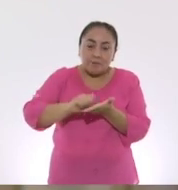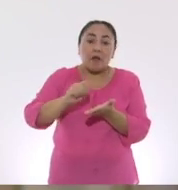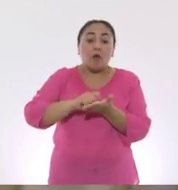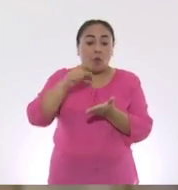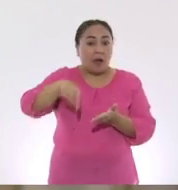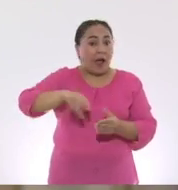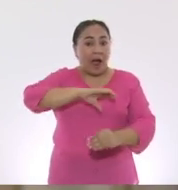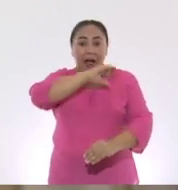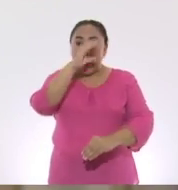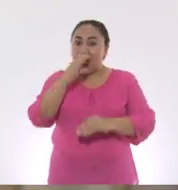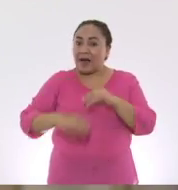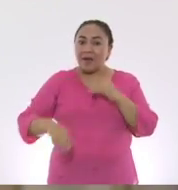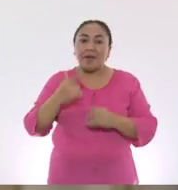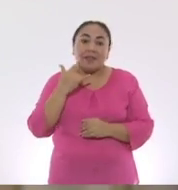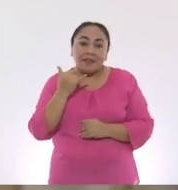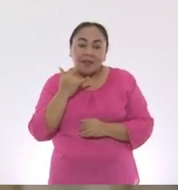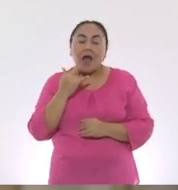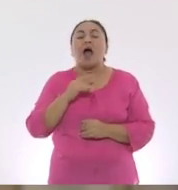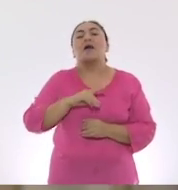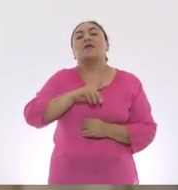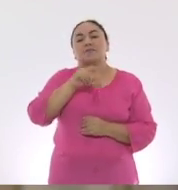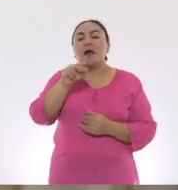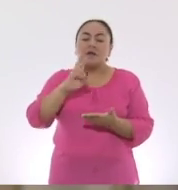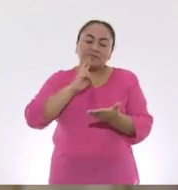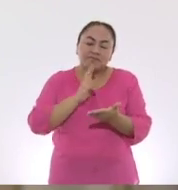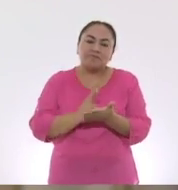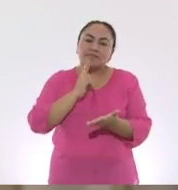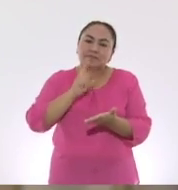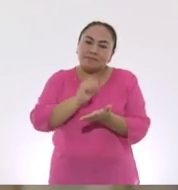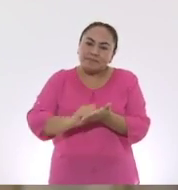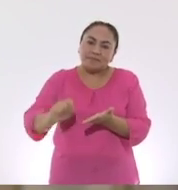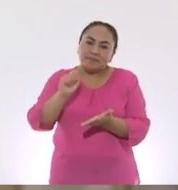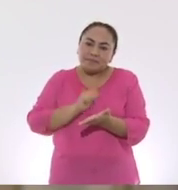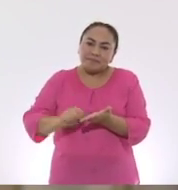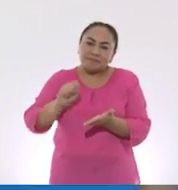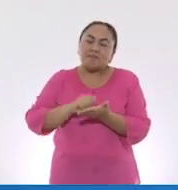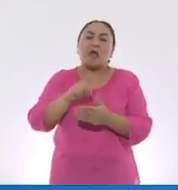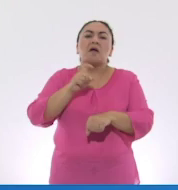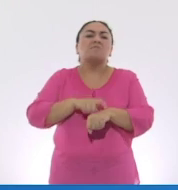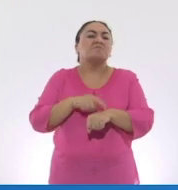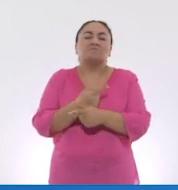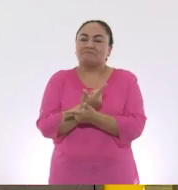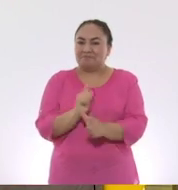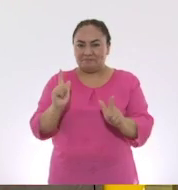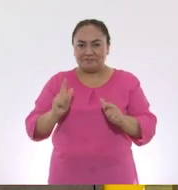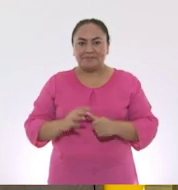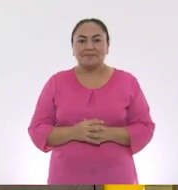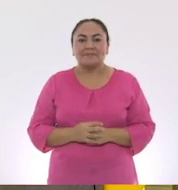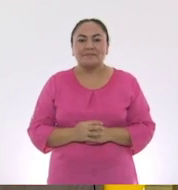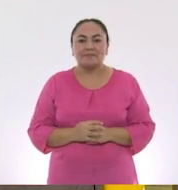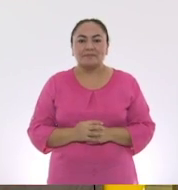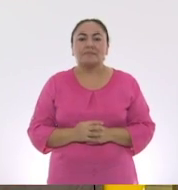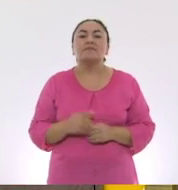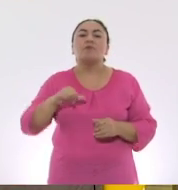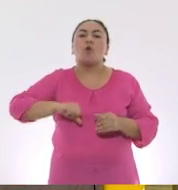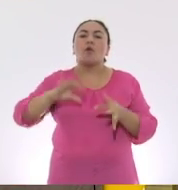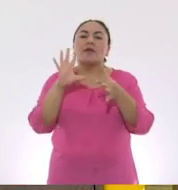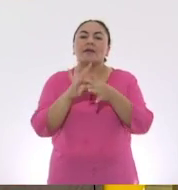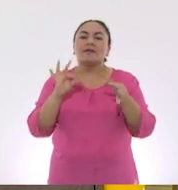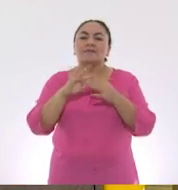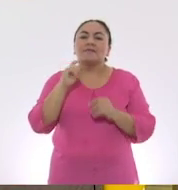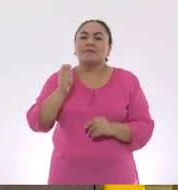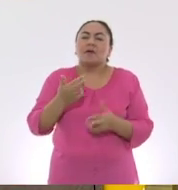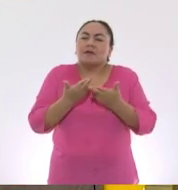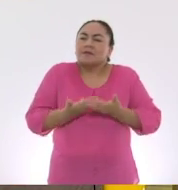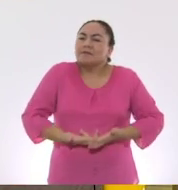cuando acabe el programa pueda responderlas y hacerlas a tu ritmo. Vamos a hablar sobre la riqueza